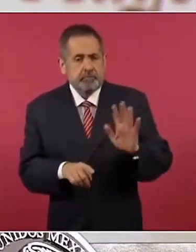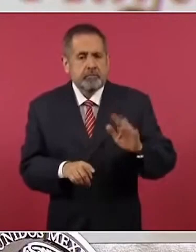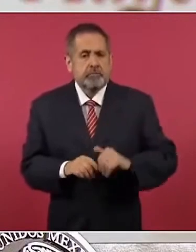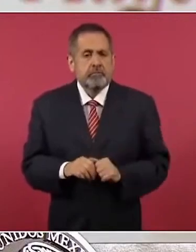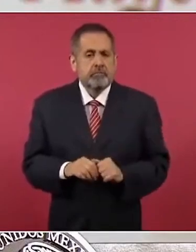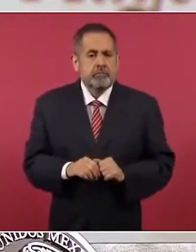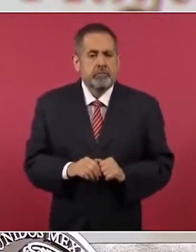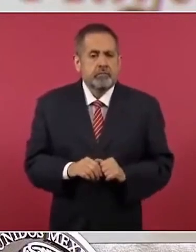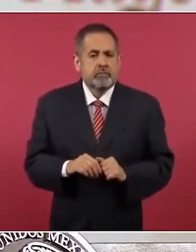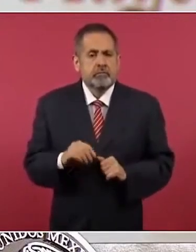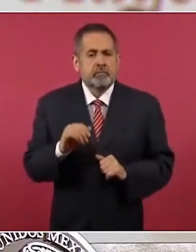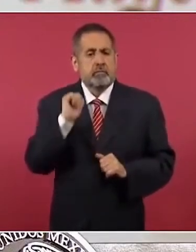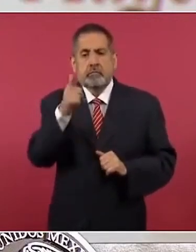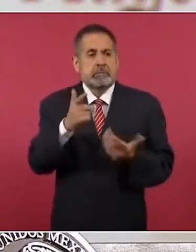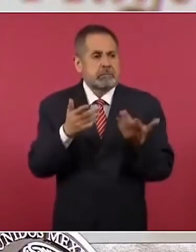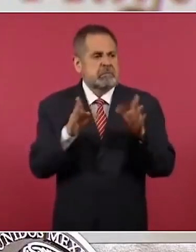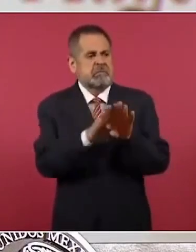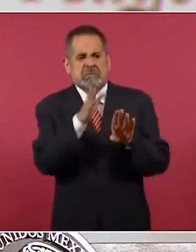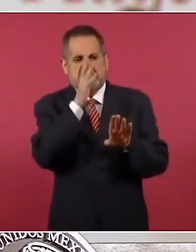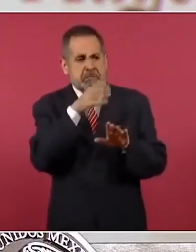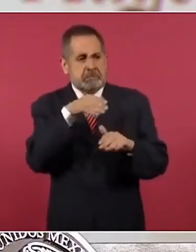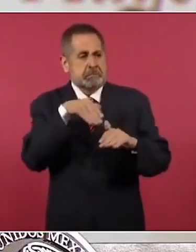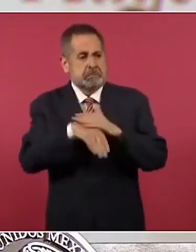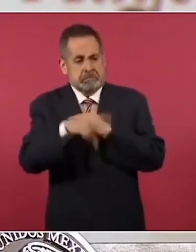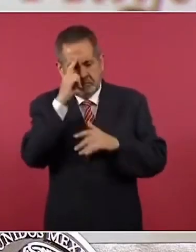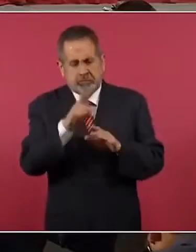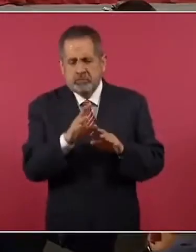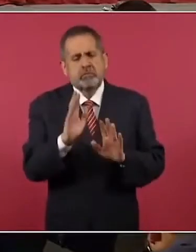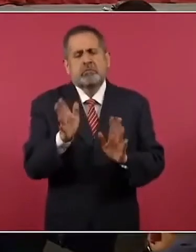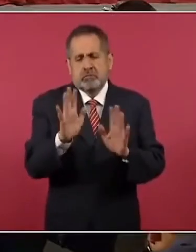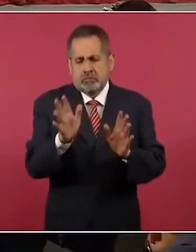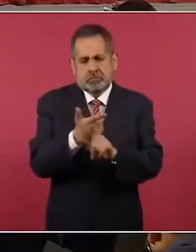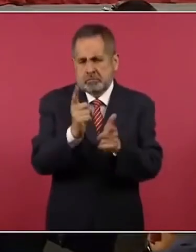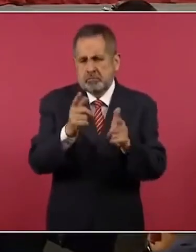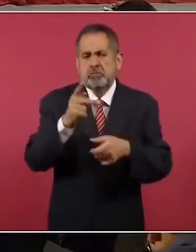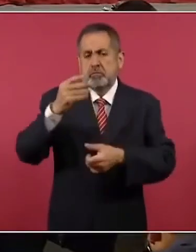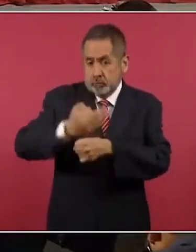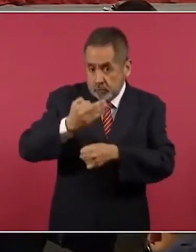en mención ninguna restricción para ingresar al país. Gracias.